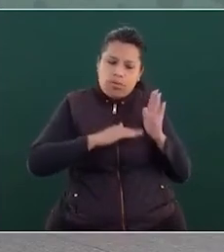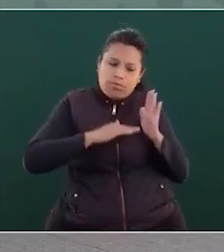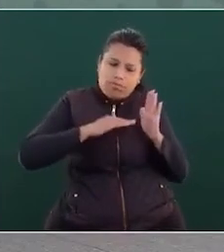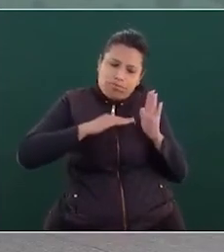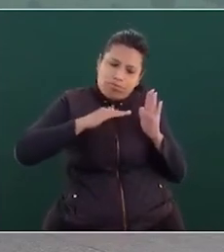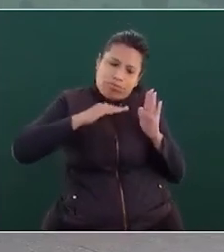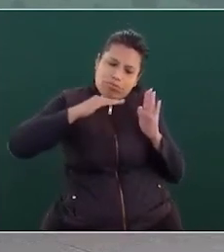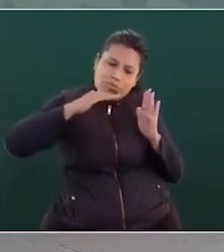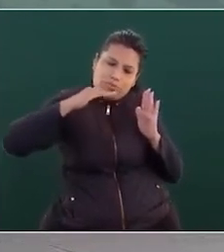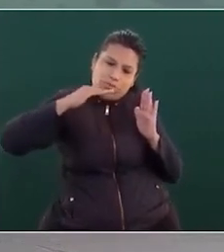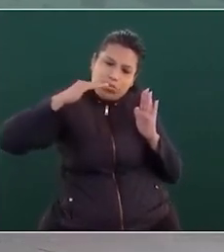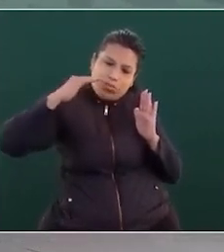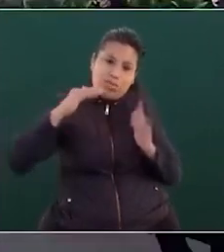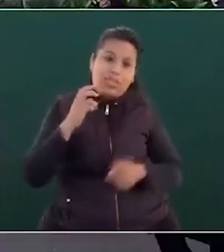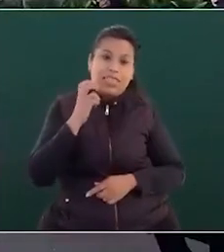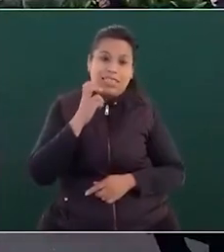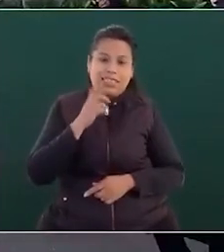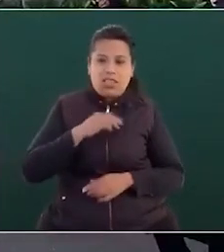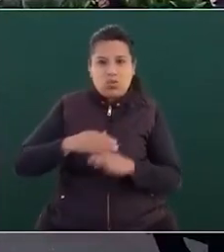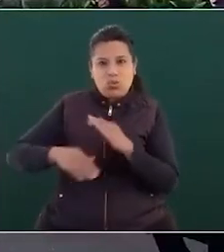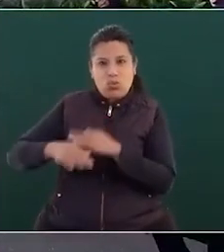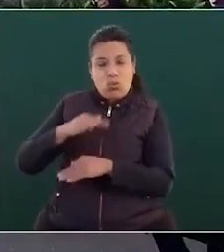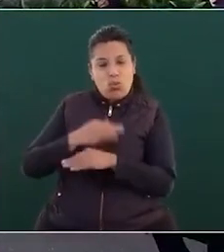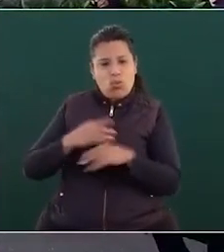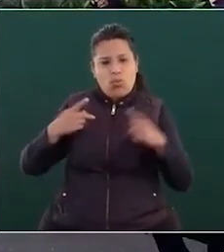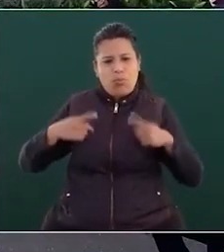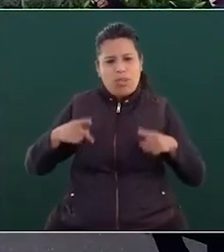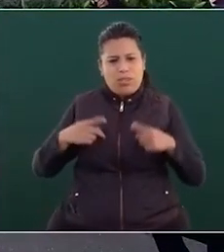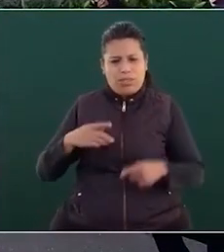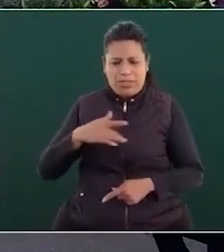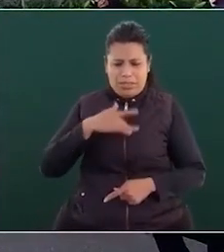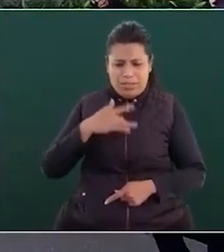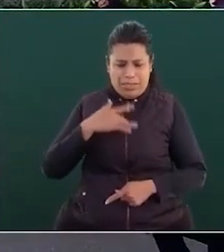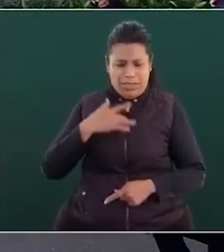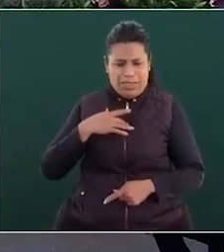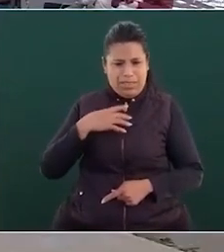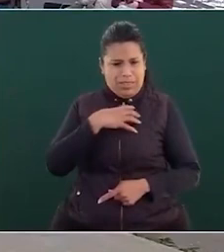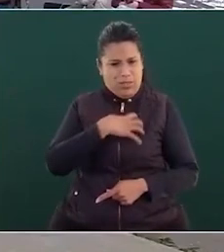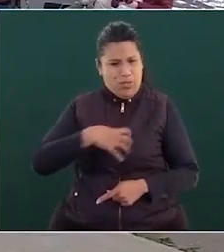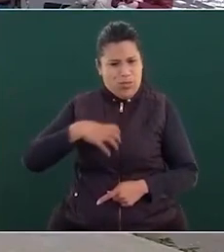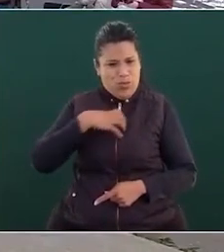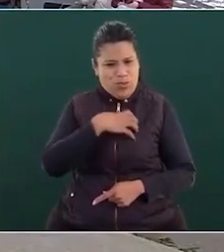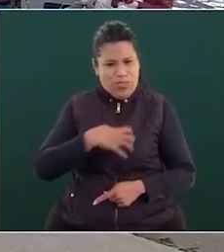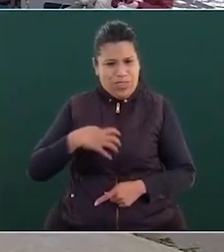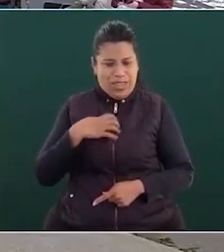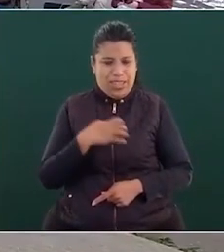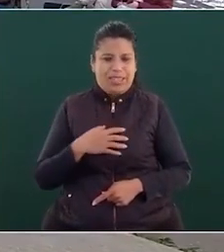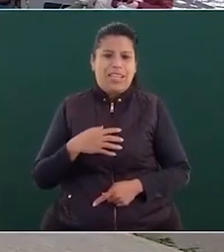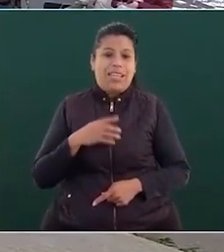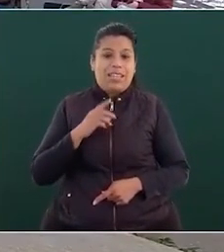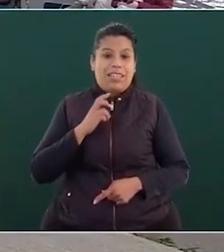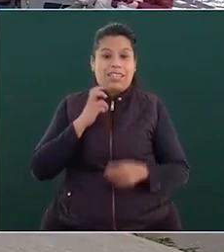pues por eso es que está contento el pueblo está enojada este de Nis